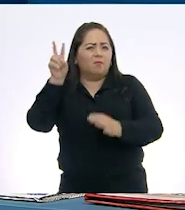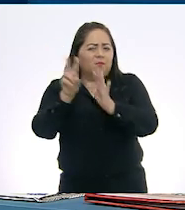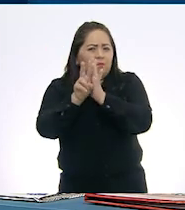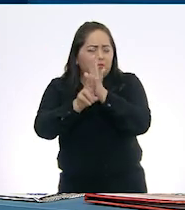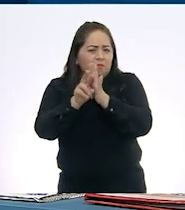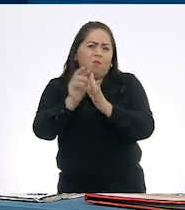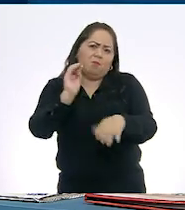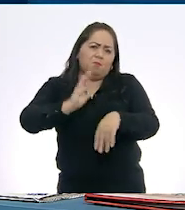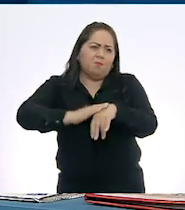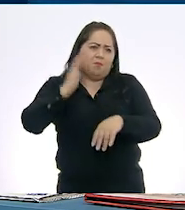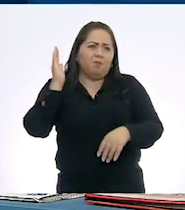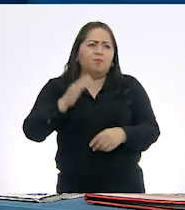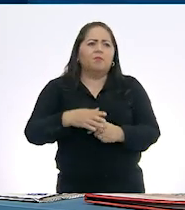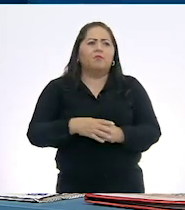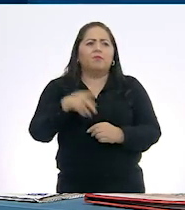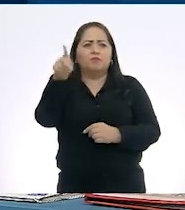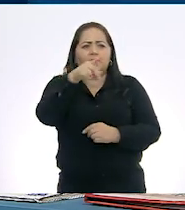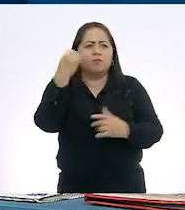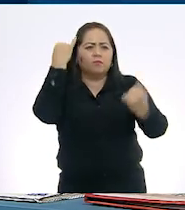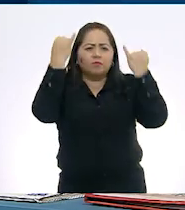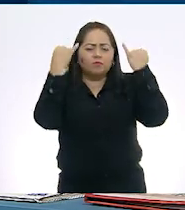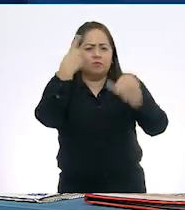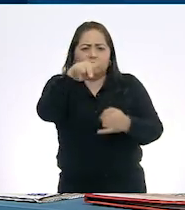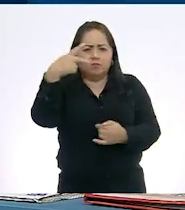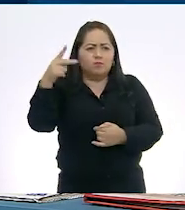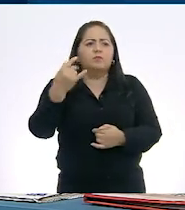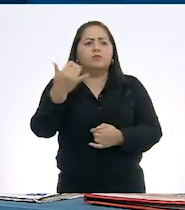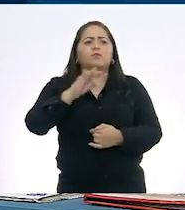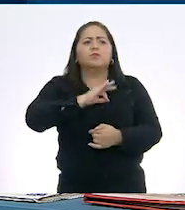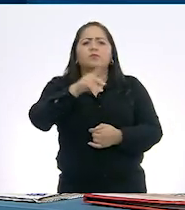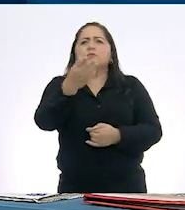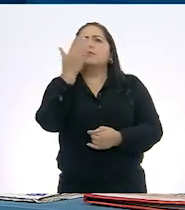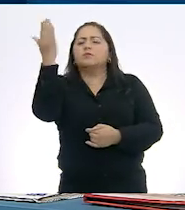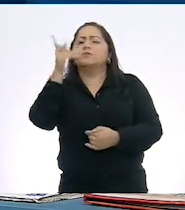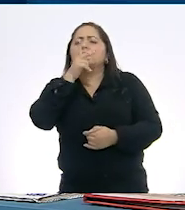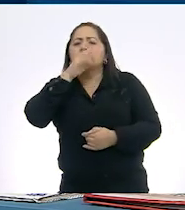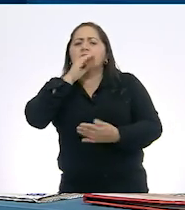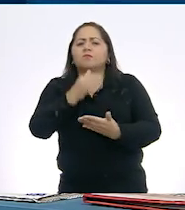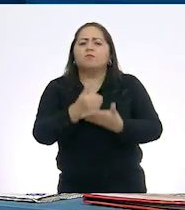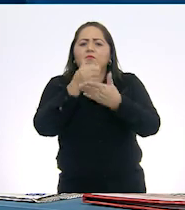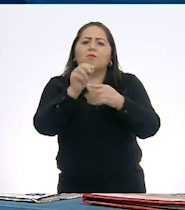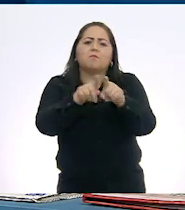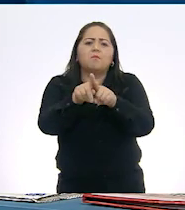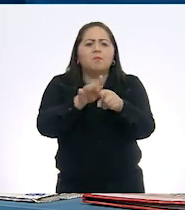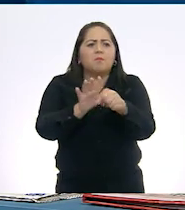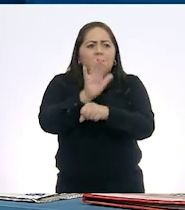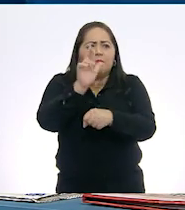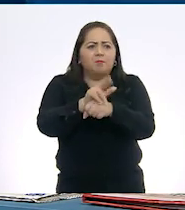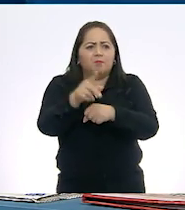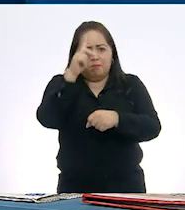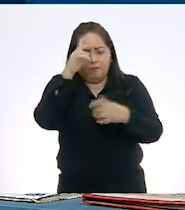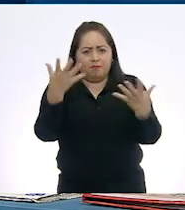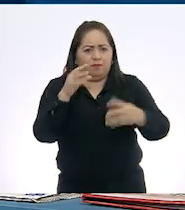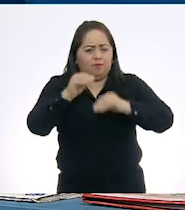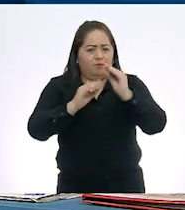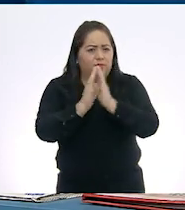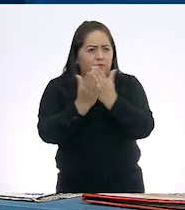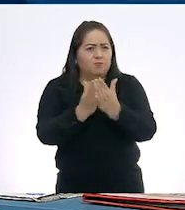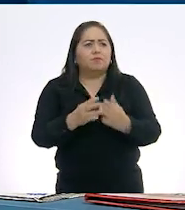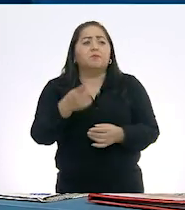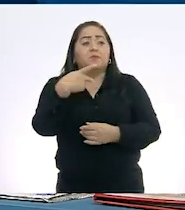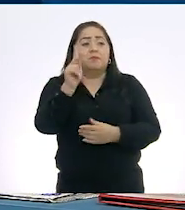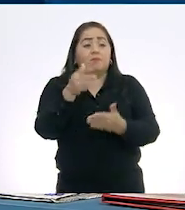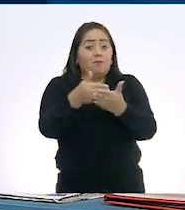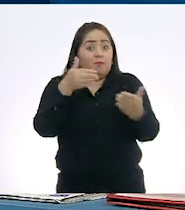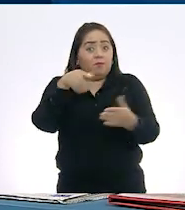y algunos más. Usen su creatividad y pueden pedir ayuda a papá o mamá o a algún hermano mayor a hacer este libro. Pero antes